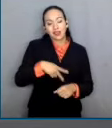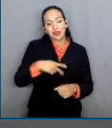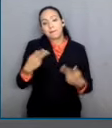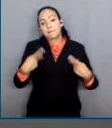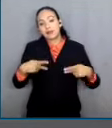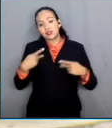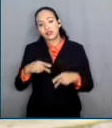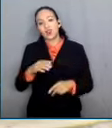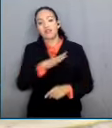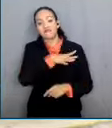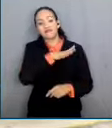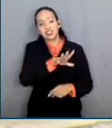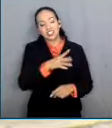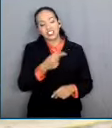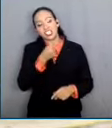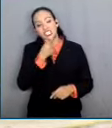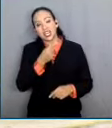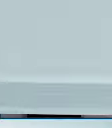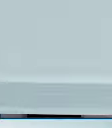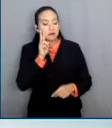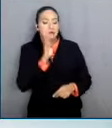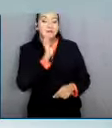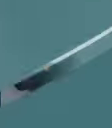de la Federación Fernanda Benavides.